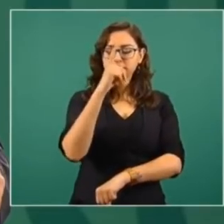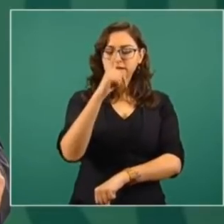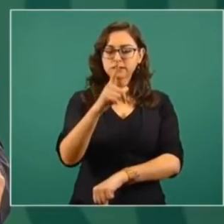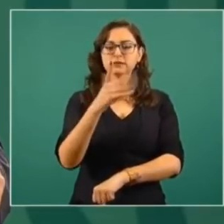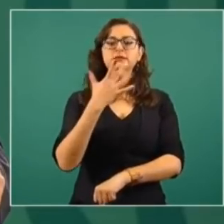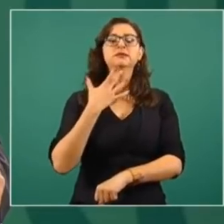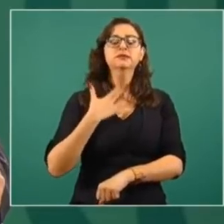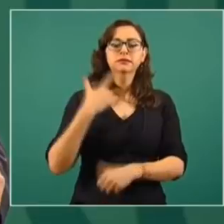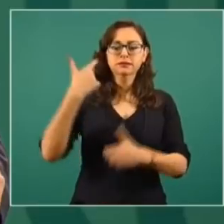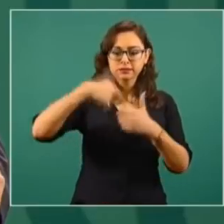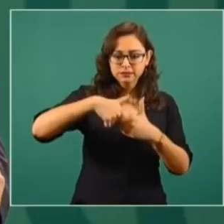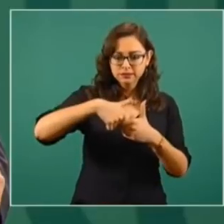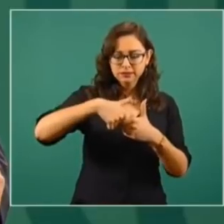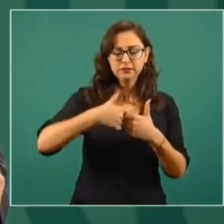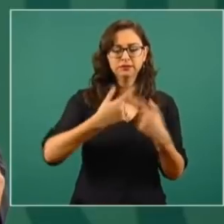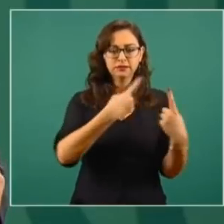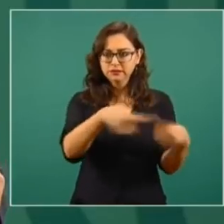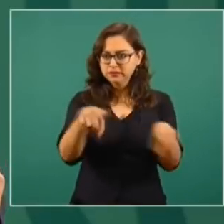fortalecer